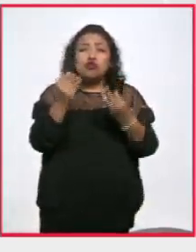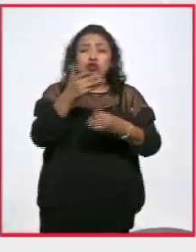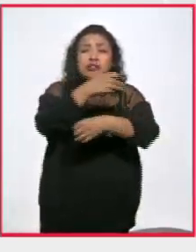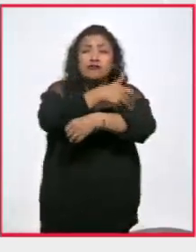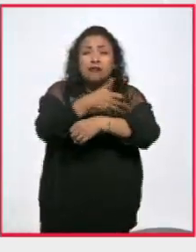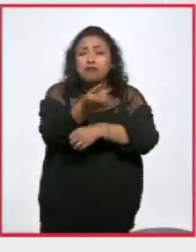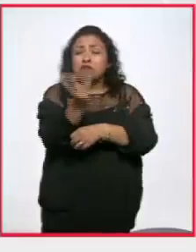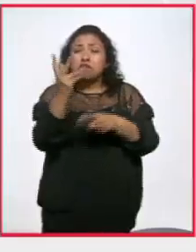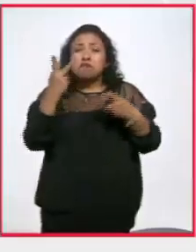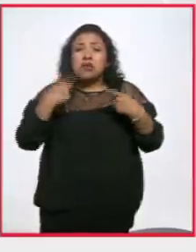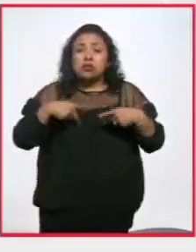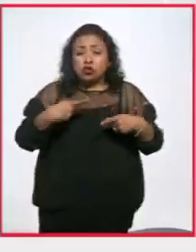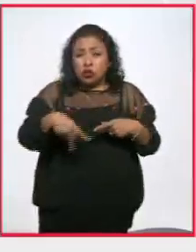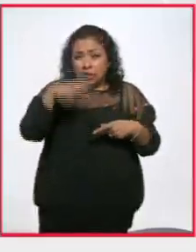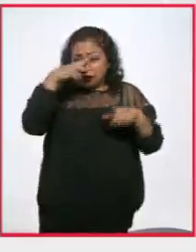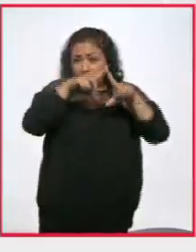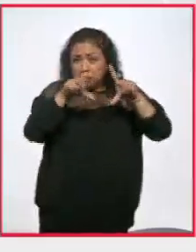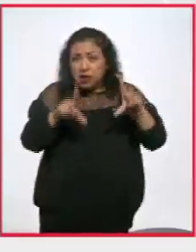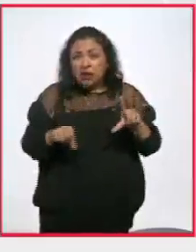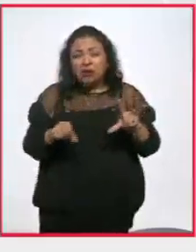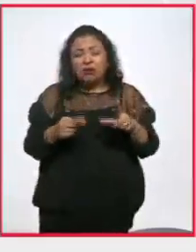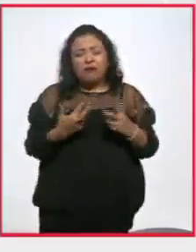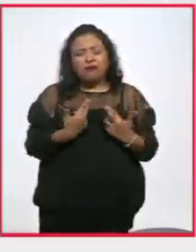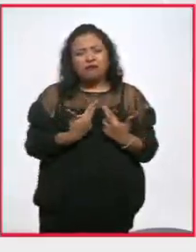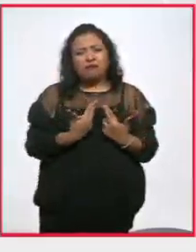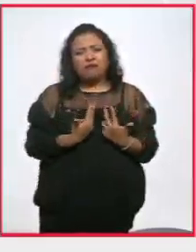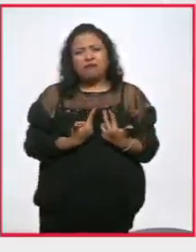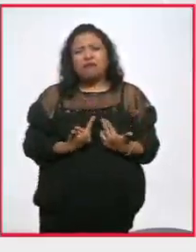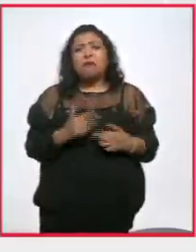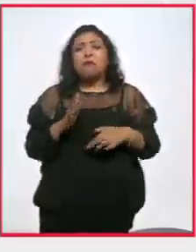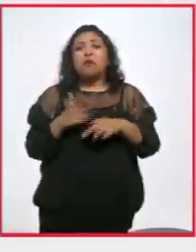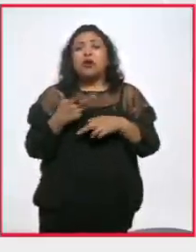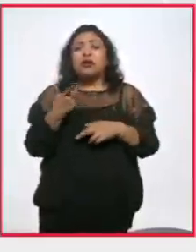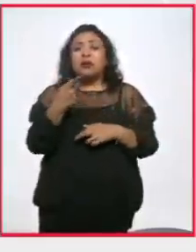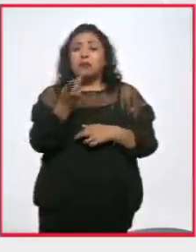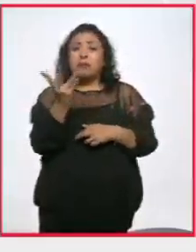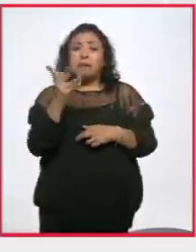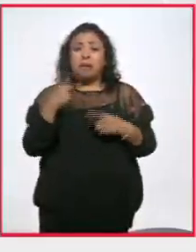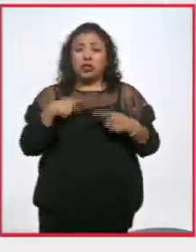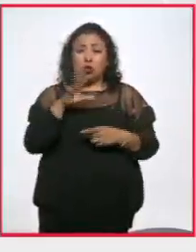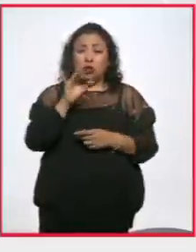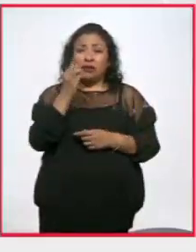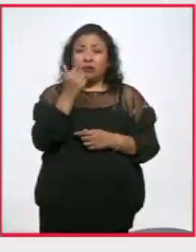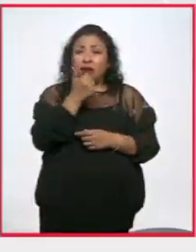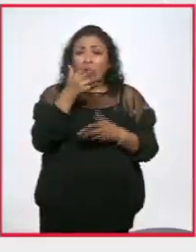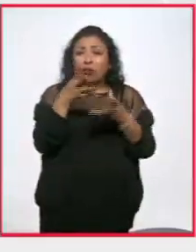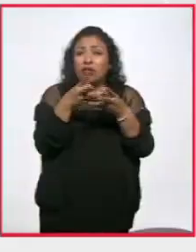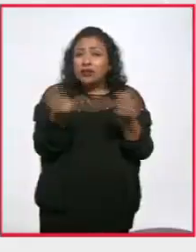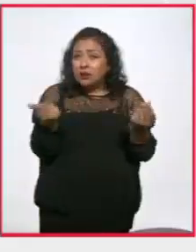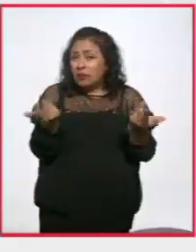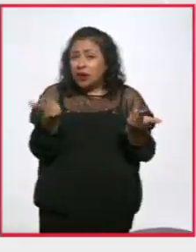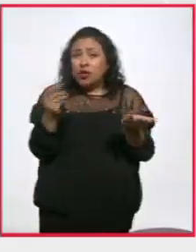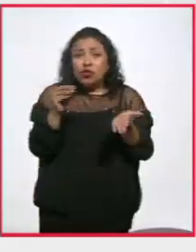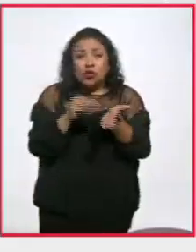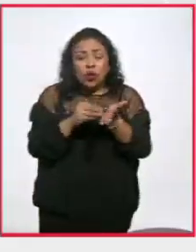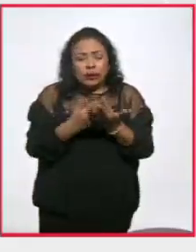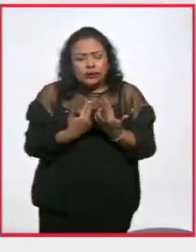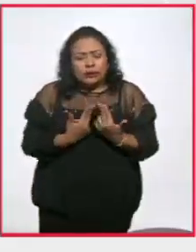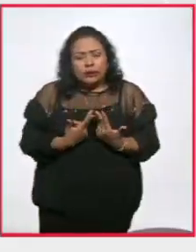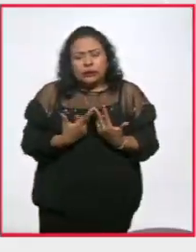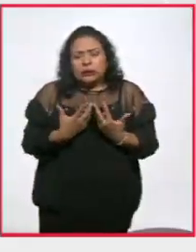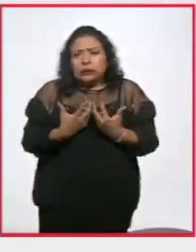de varios mexicanos que siguen rotos por la desaparición de estos 43 estudiantes. Y estamos hablando únicamente